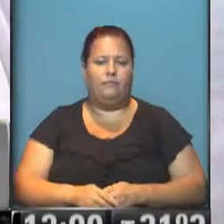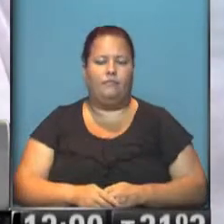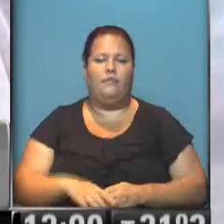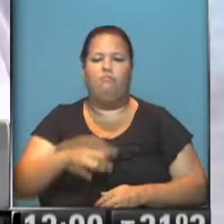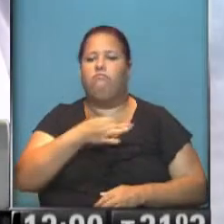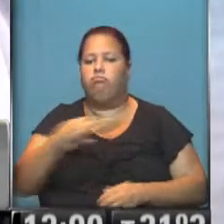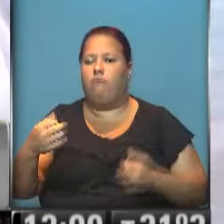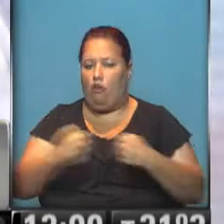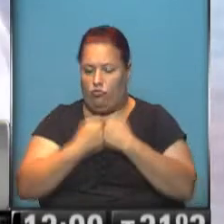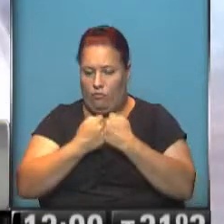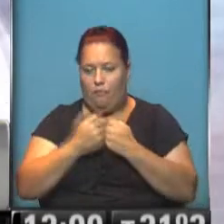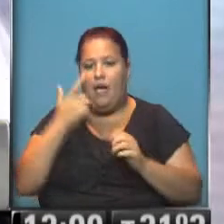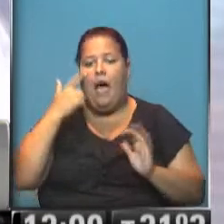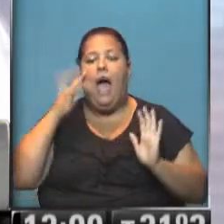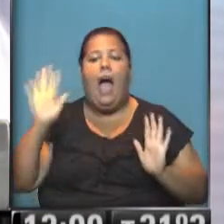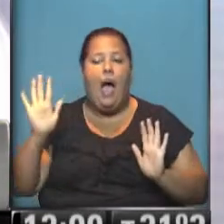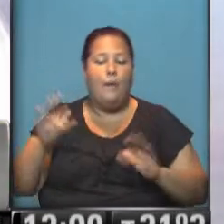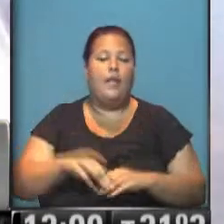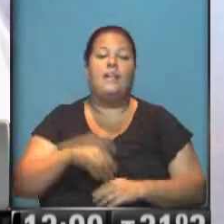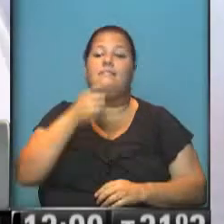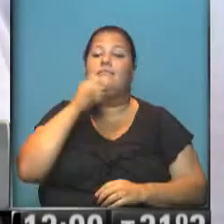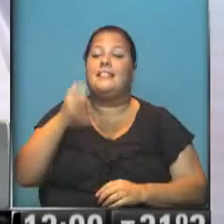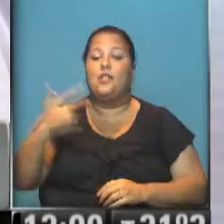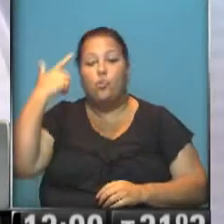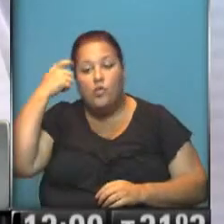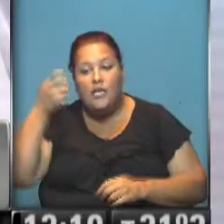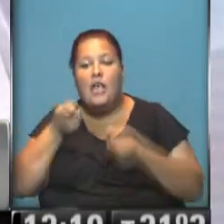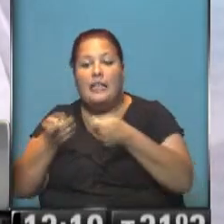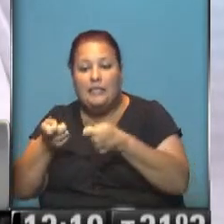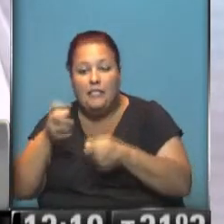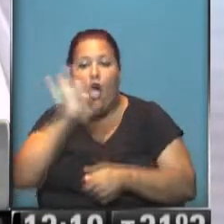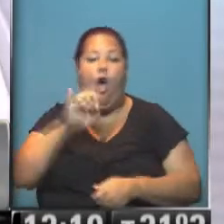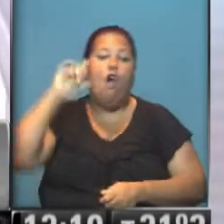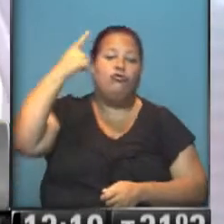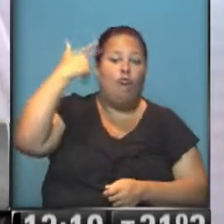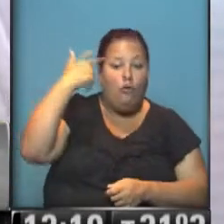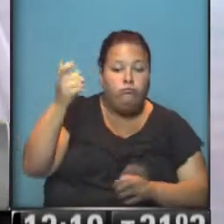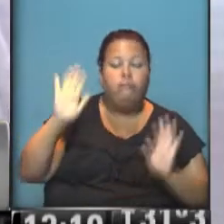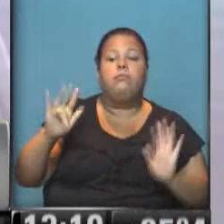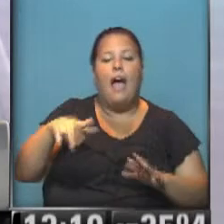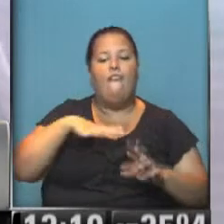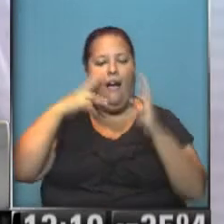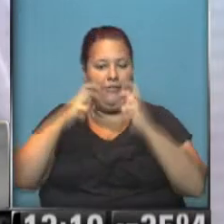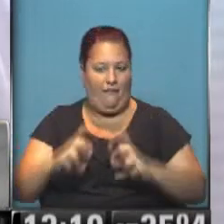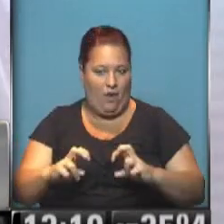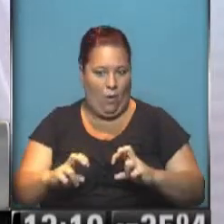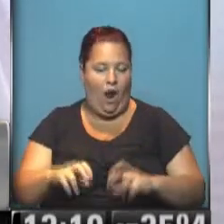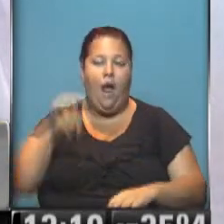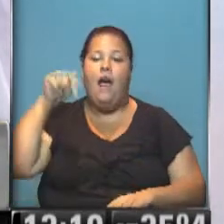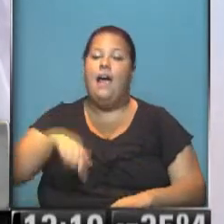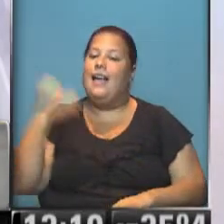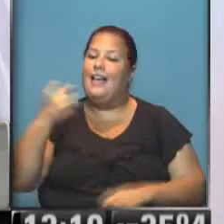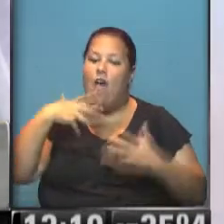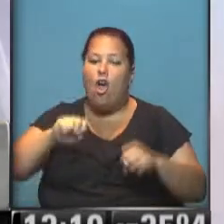reafirmando. Vamos a ver, todavía queda descartar si trata de un suicidio inducido o no. Esto es parte de la investigación. Y lo que tiene que